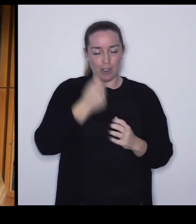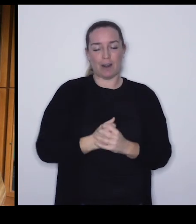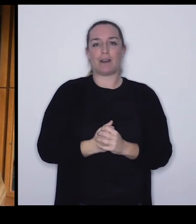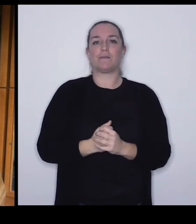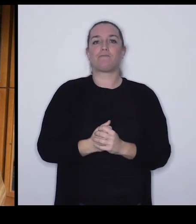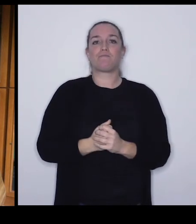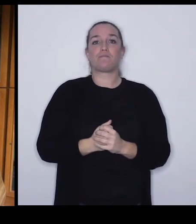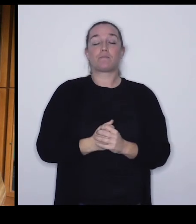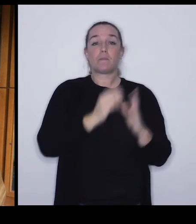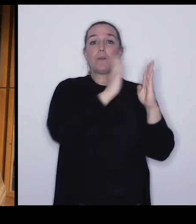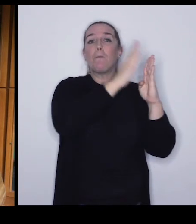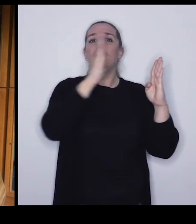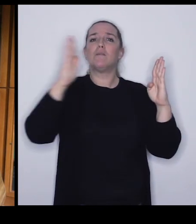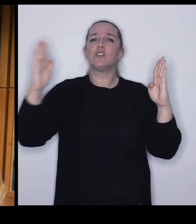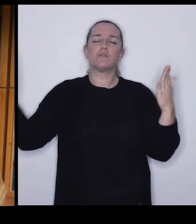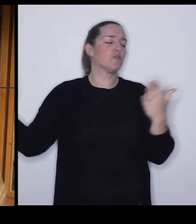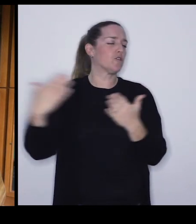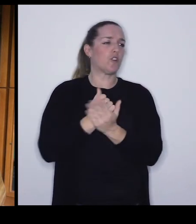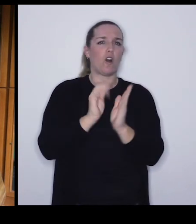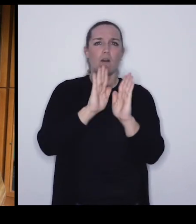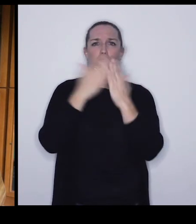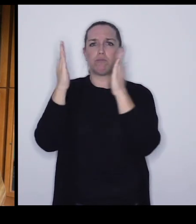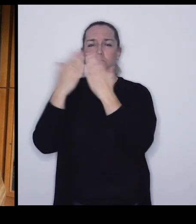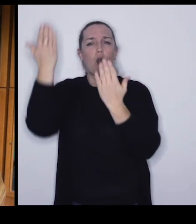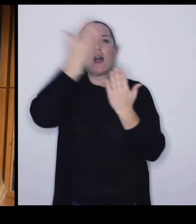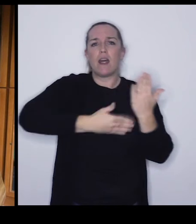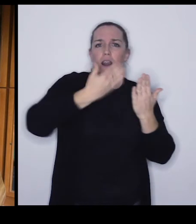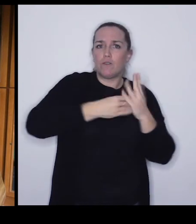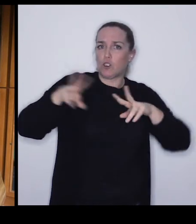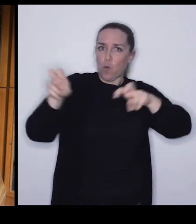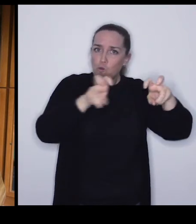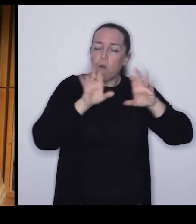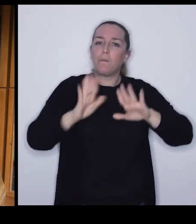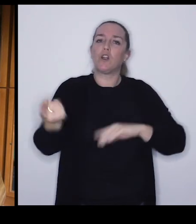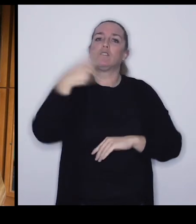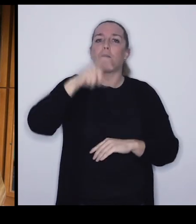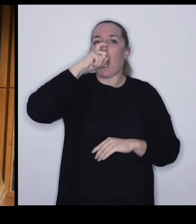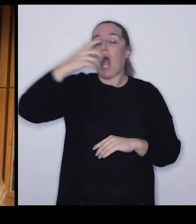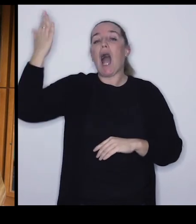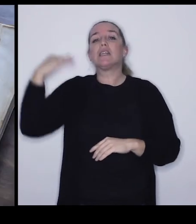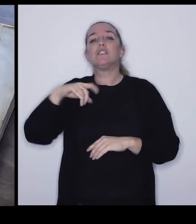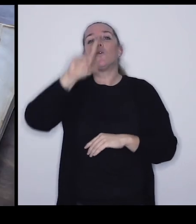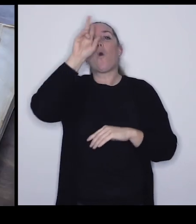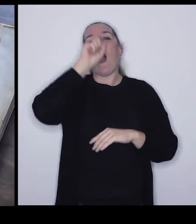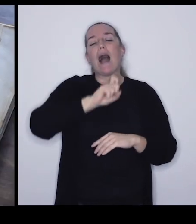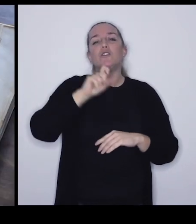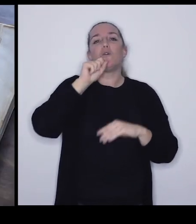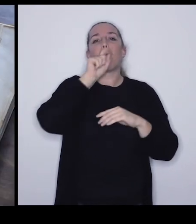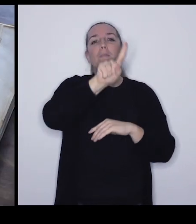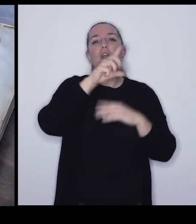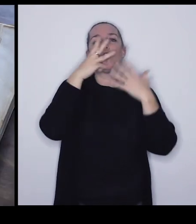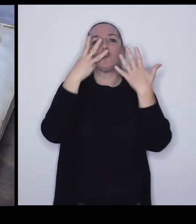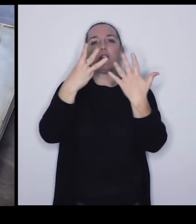biblioteca... ...están todas las publicaciones... ...recientes de paleobotánica... ...pero también hay libros antiguos... ...como este de 1888...